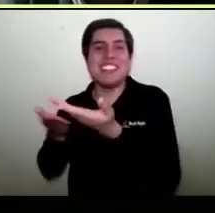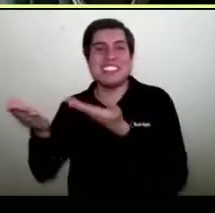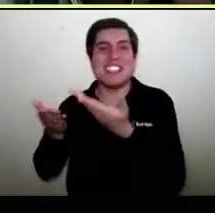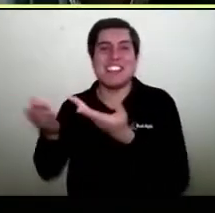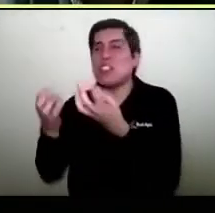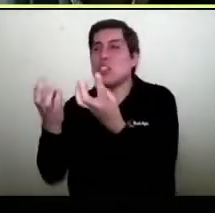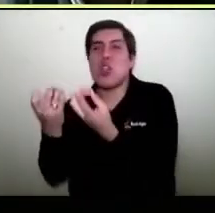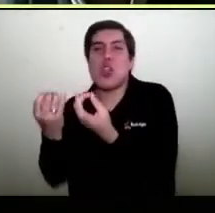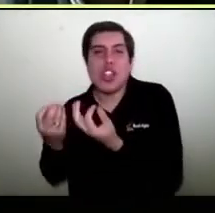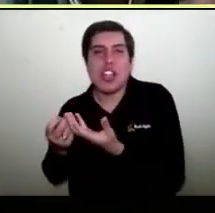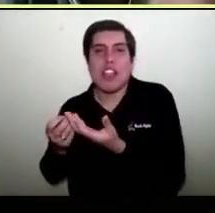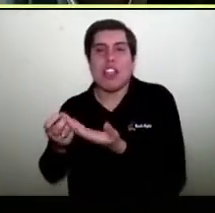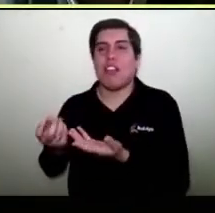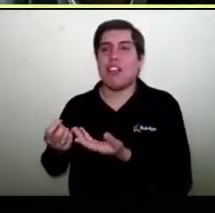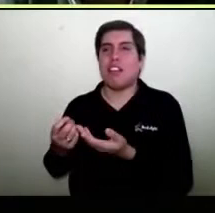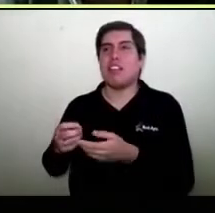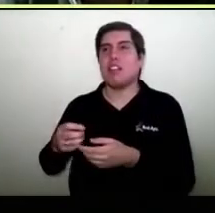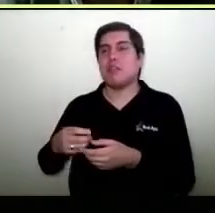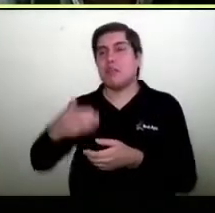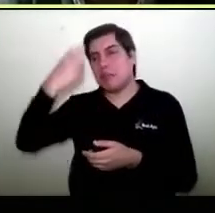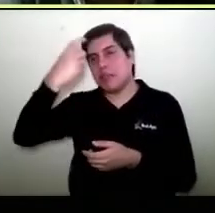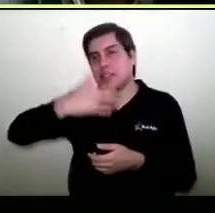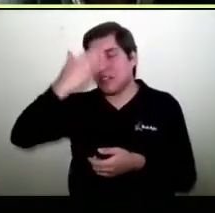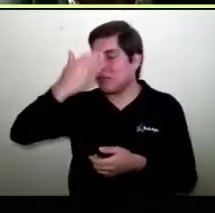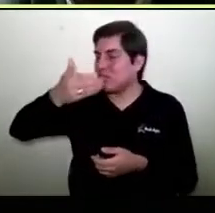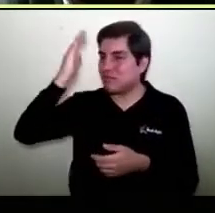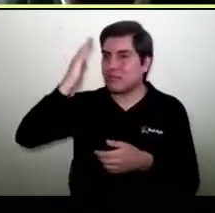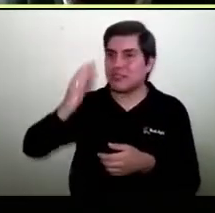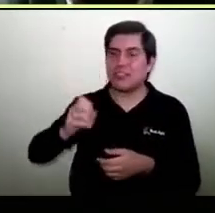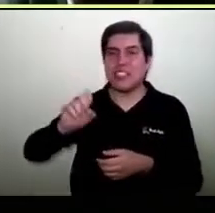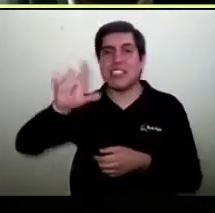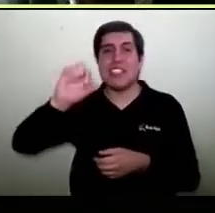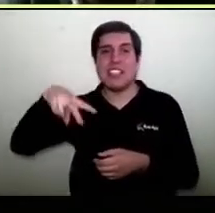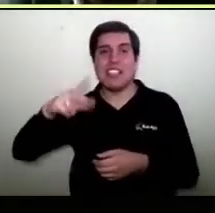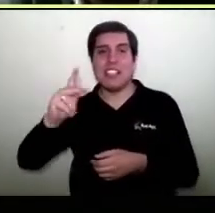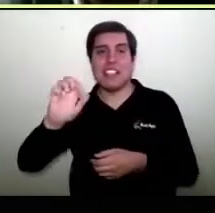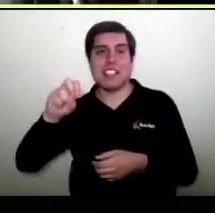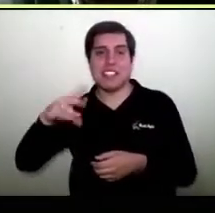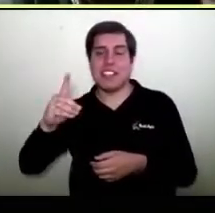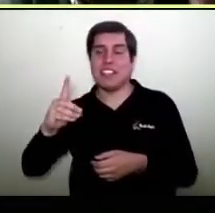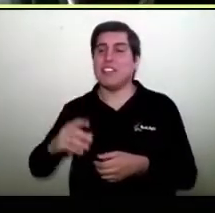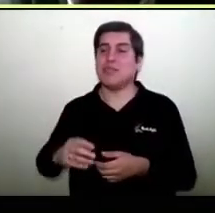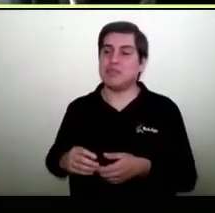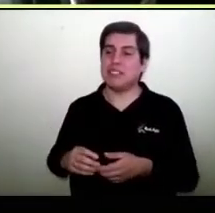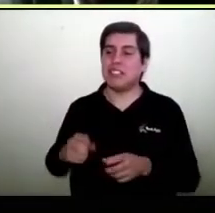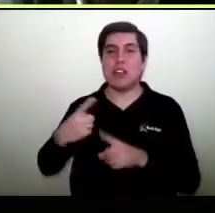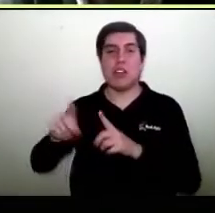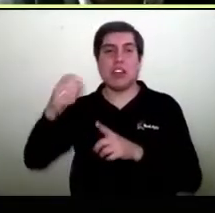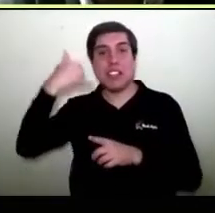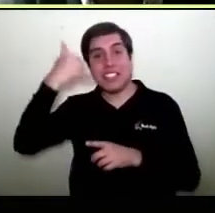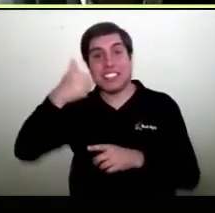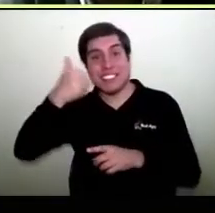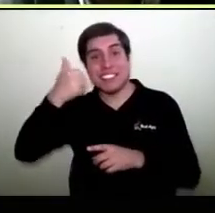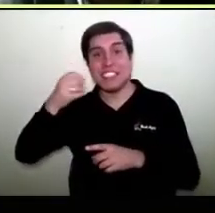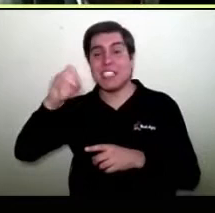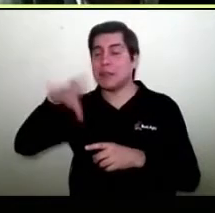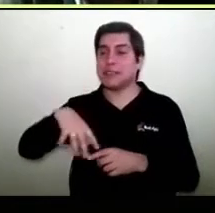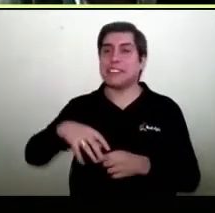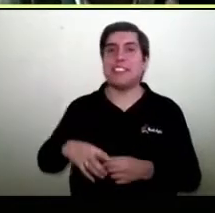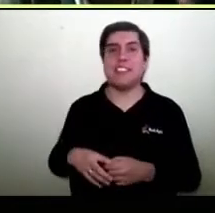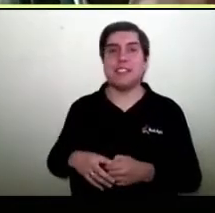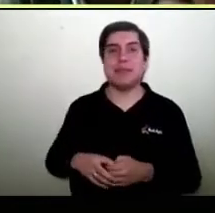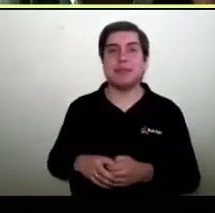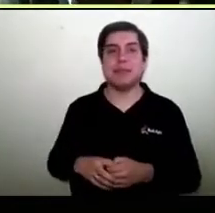contadores, marketing, gente experta en Facebook, experta en LinkedIn, experta en Instagram, en todos estos nombres que nos